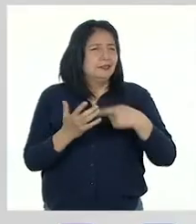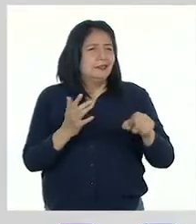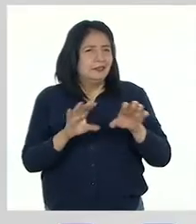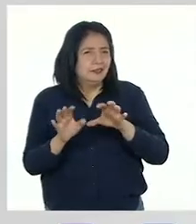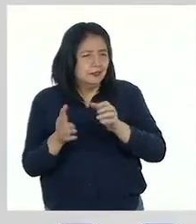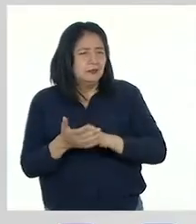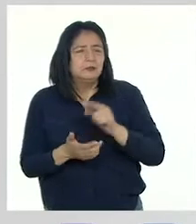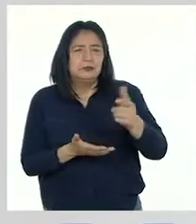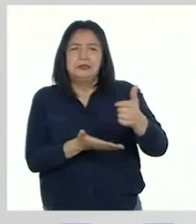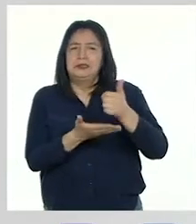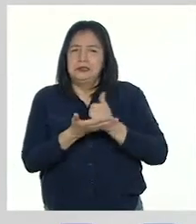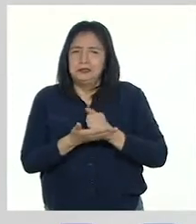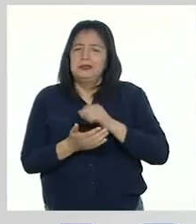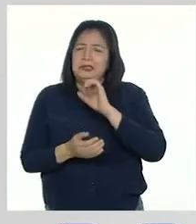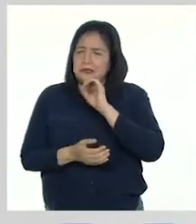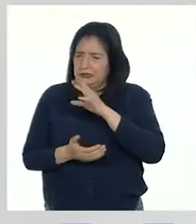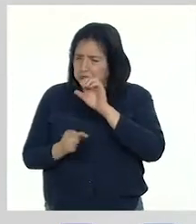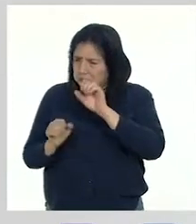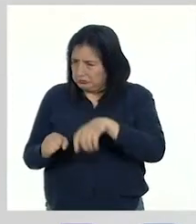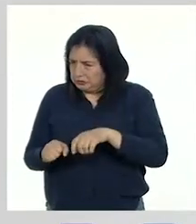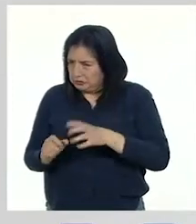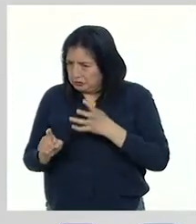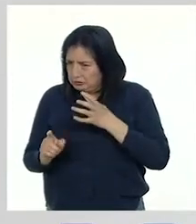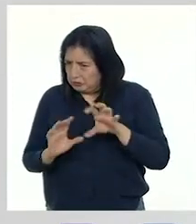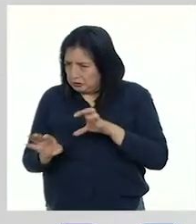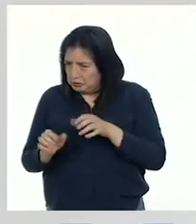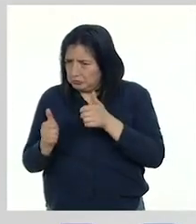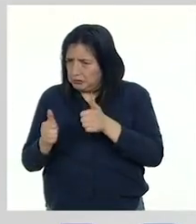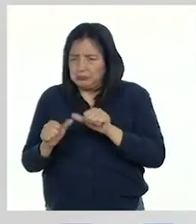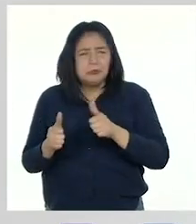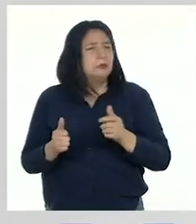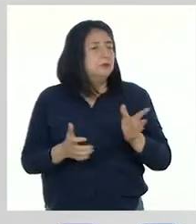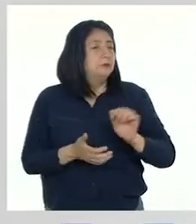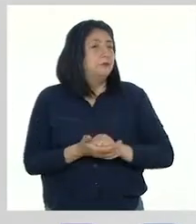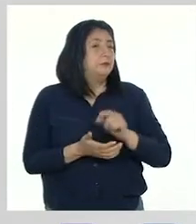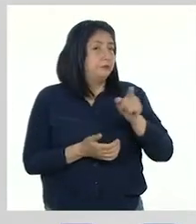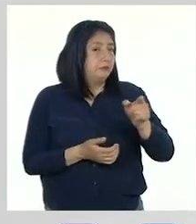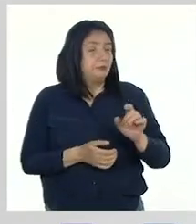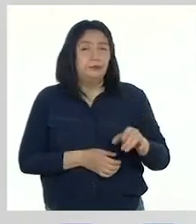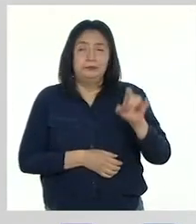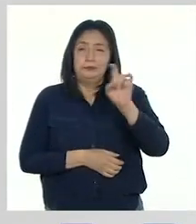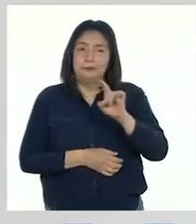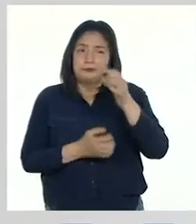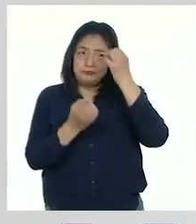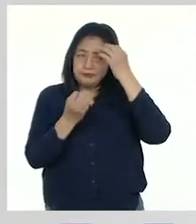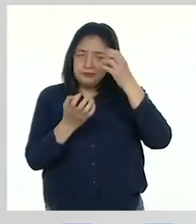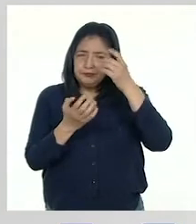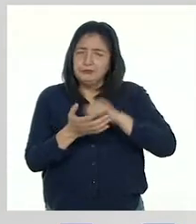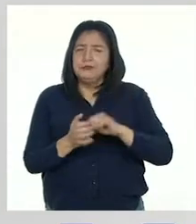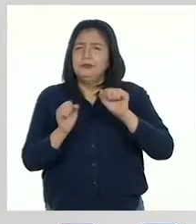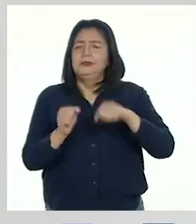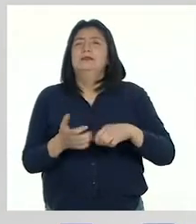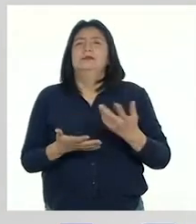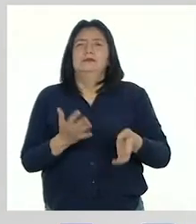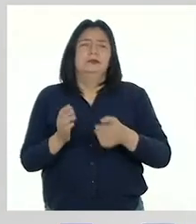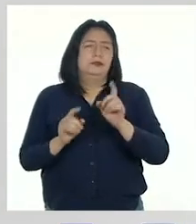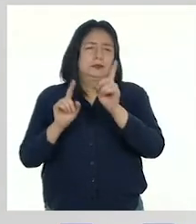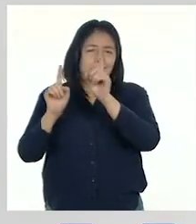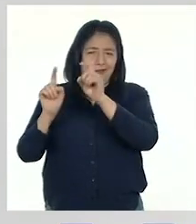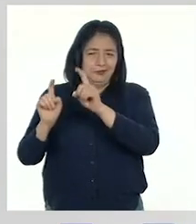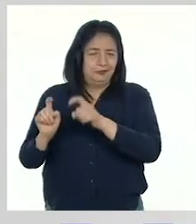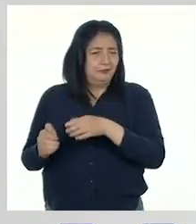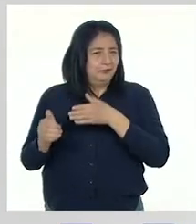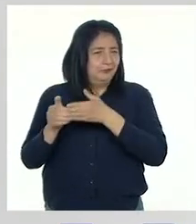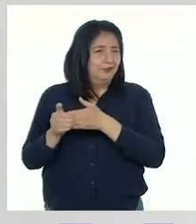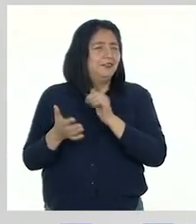para que te ayuden a confirmar si lo estás logrando o no. No olvides usar esa información para completar las preguntas